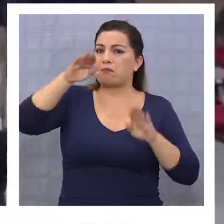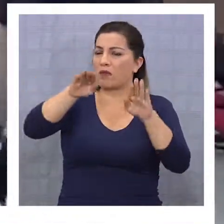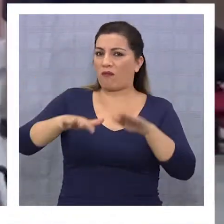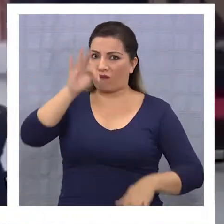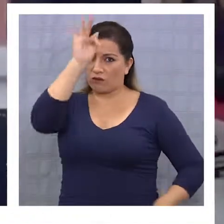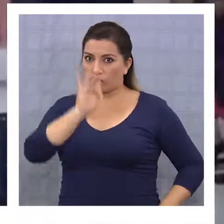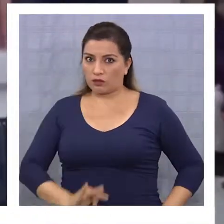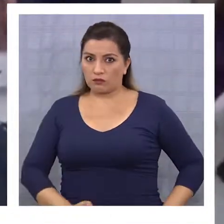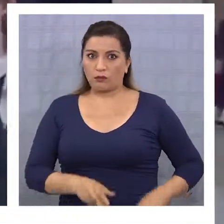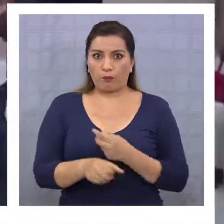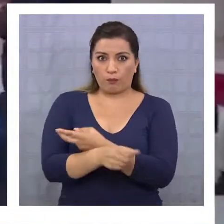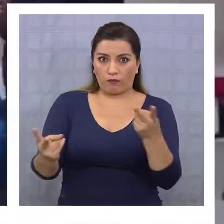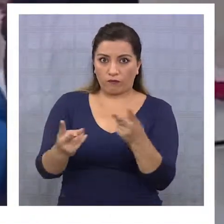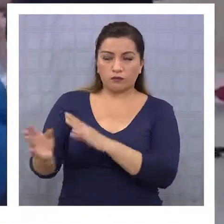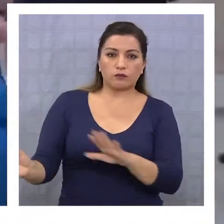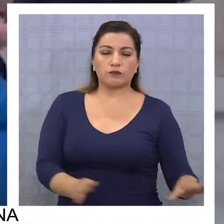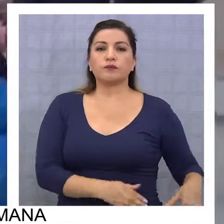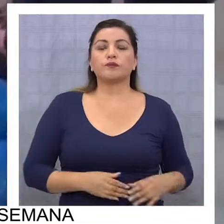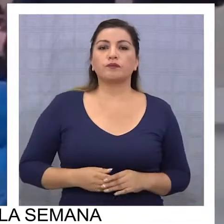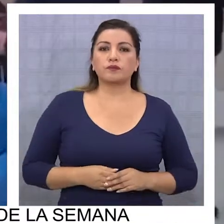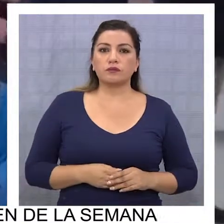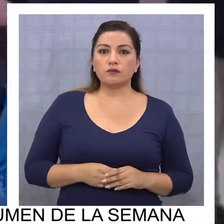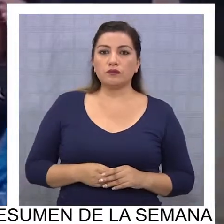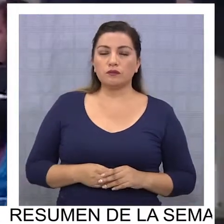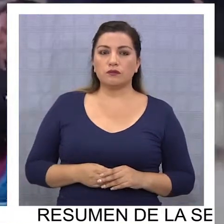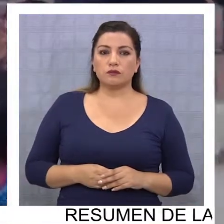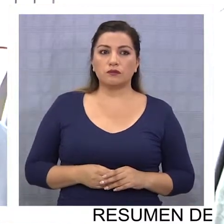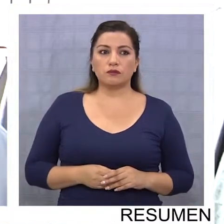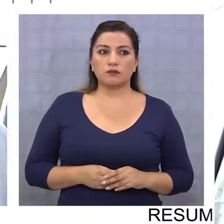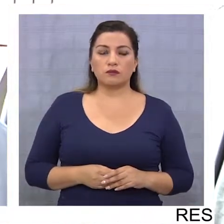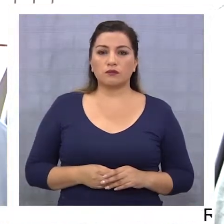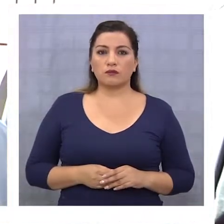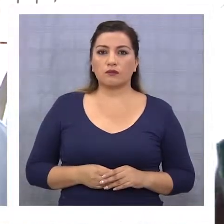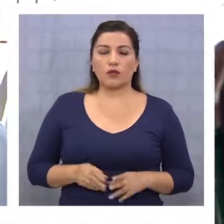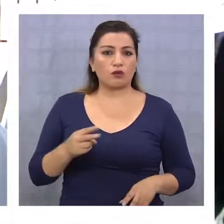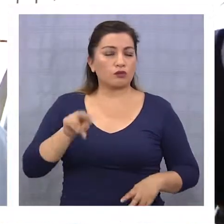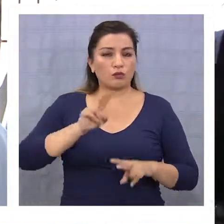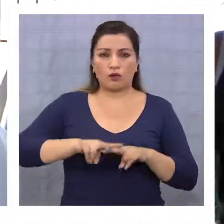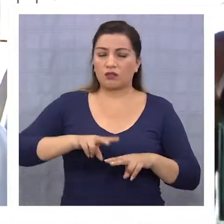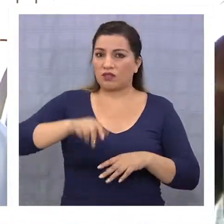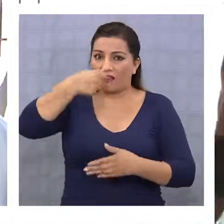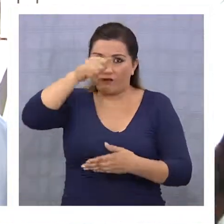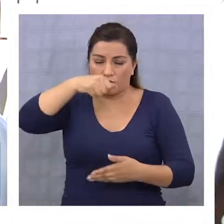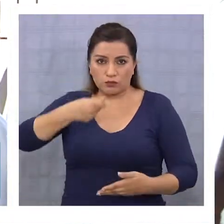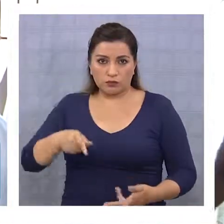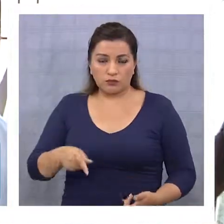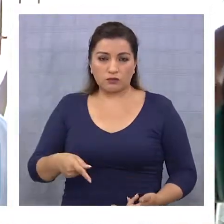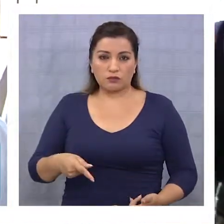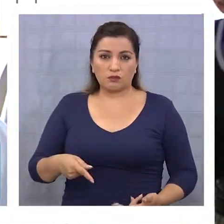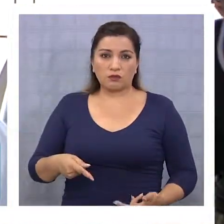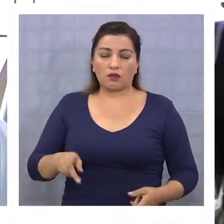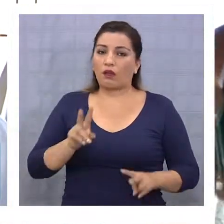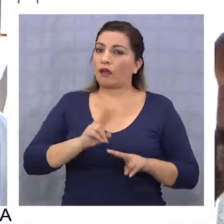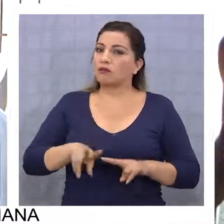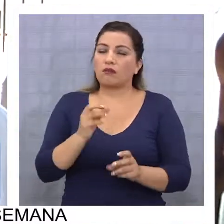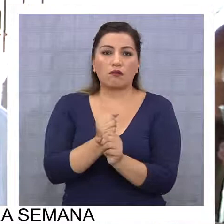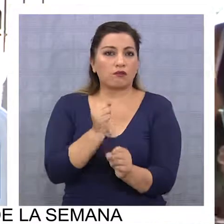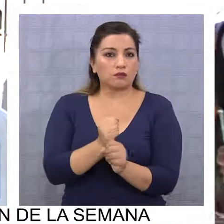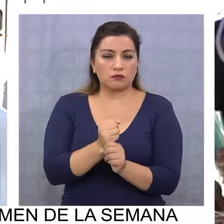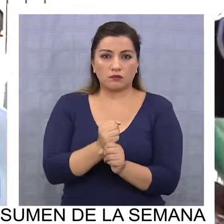funcionarios públicos. Creo que también las jefaturas pertinentes en sus minutos tendrán que accionar,